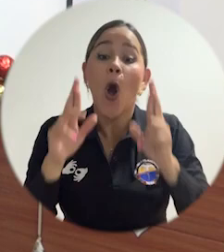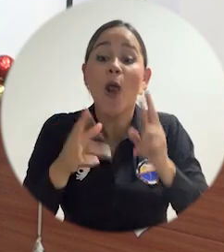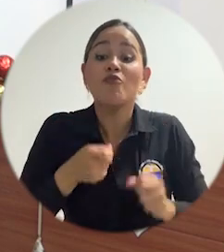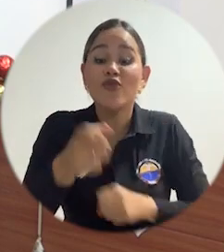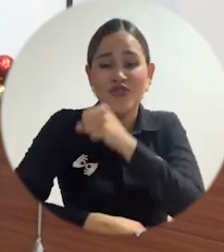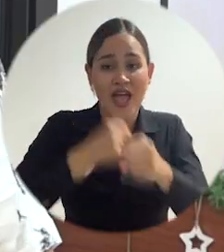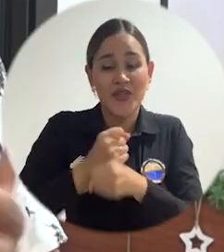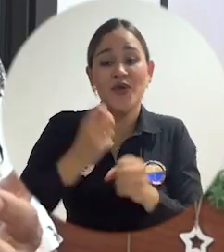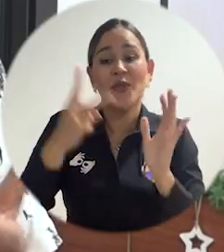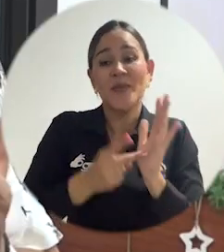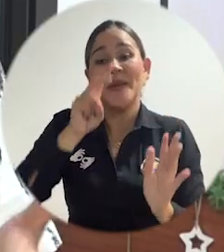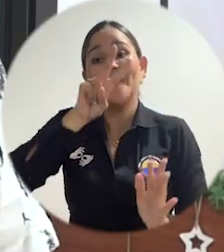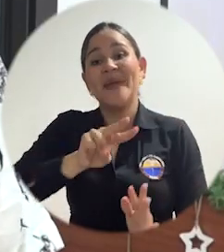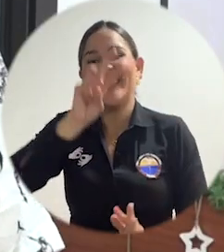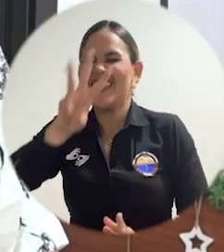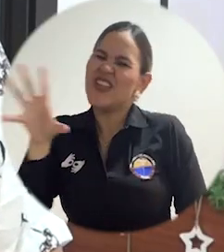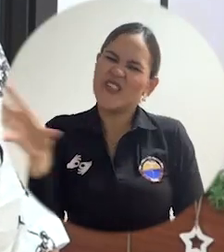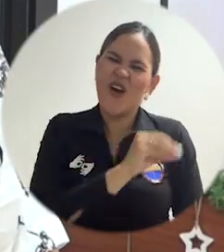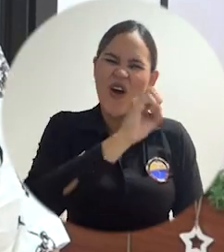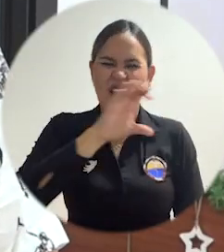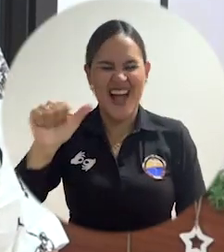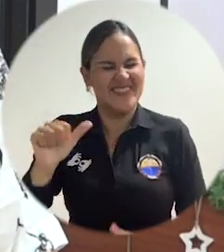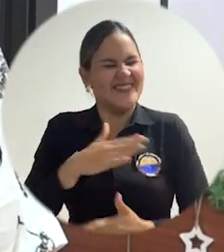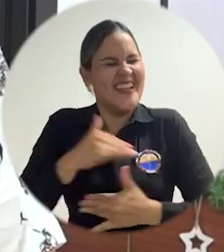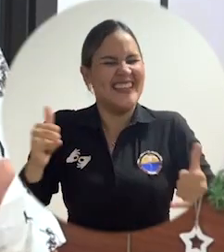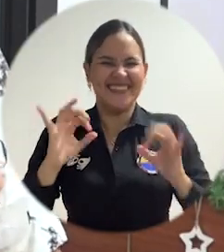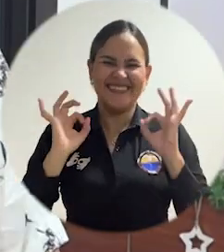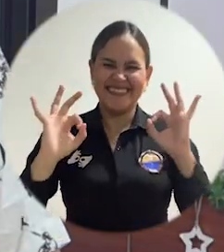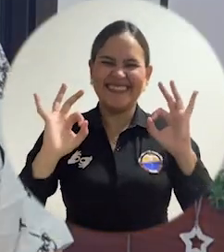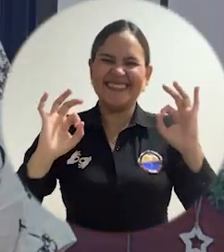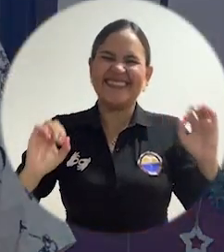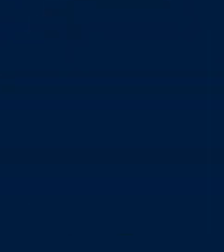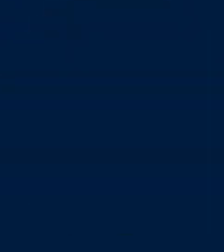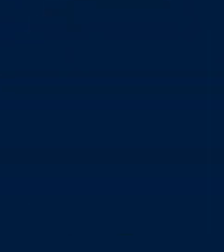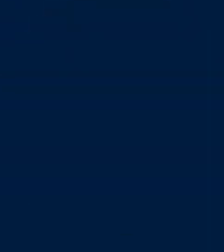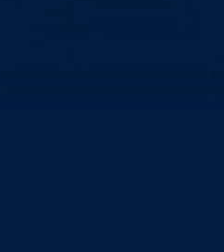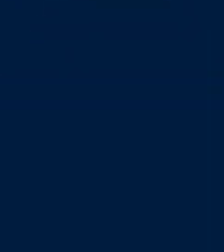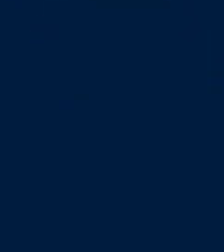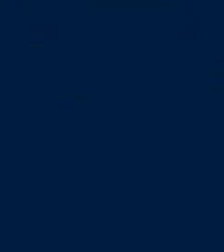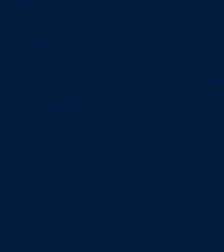con quienes más queremos y que tengamos un gran año 2023 todos y todas. Gracias.